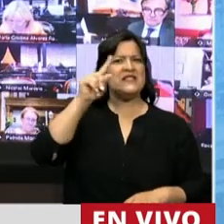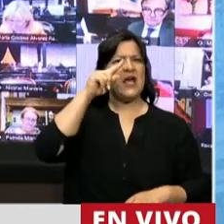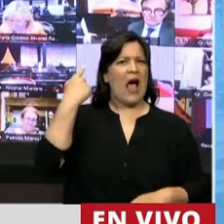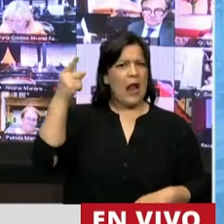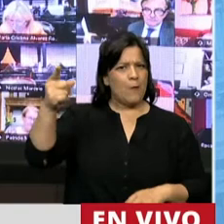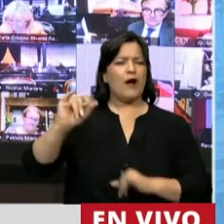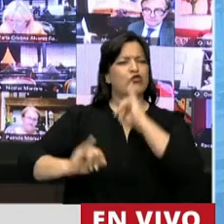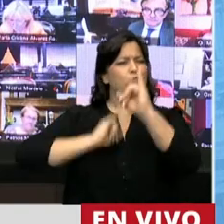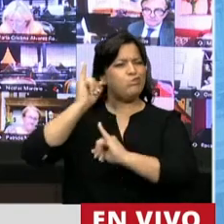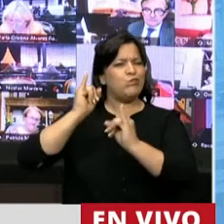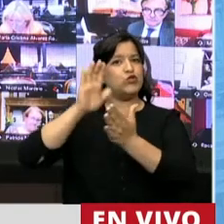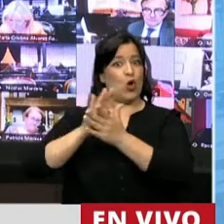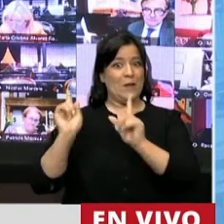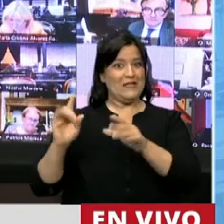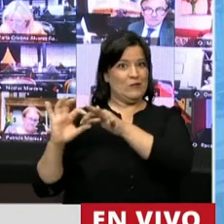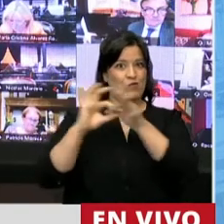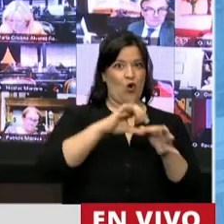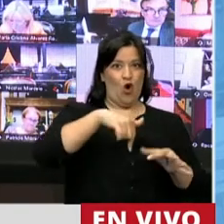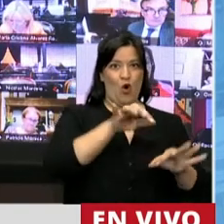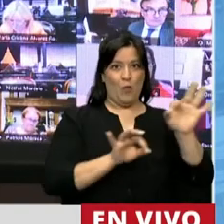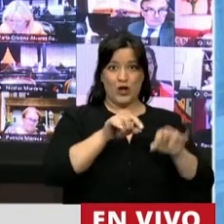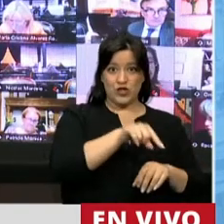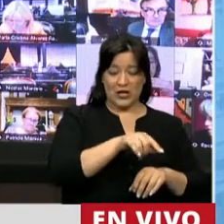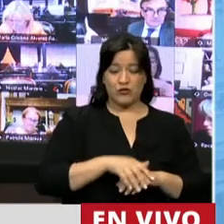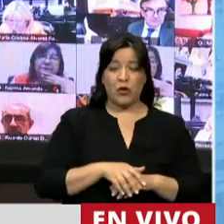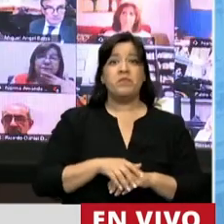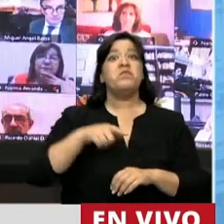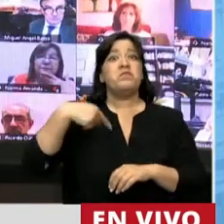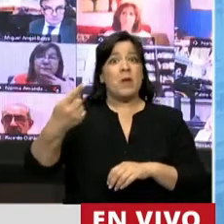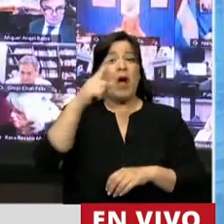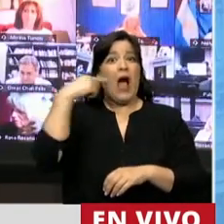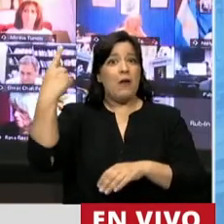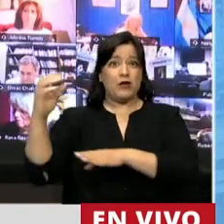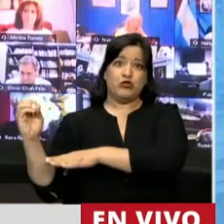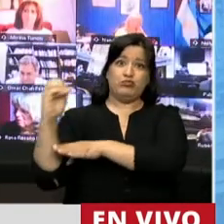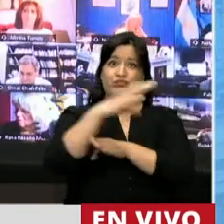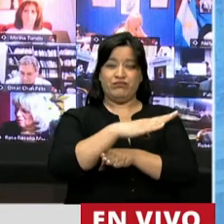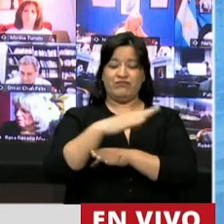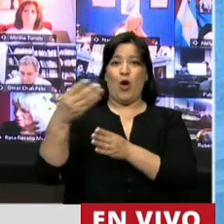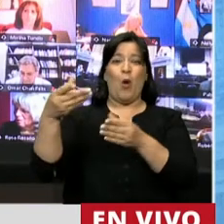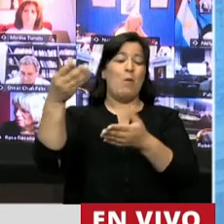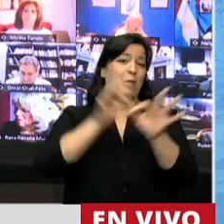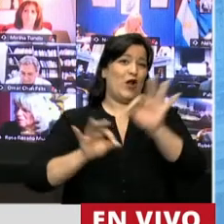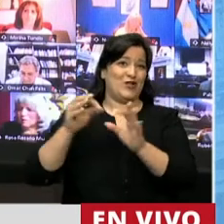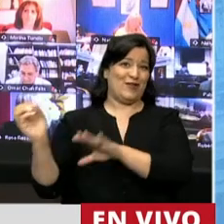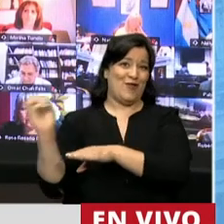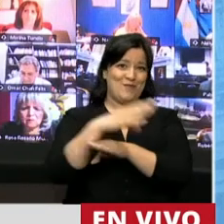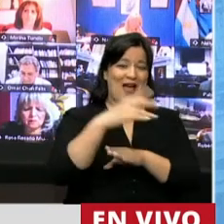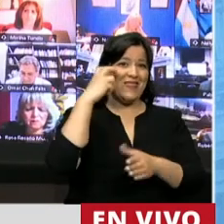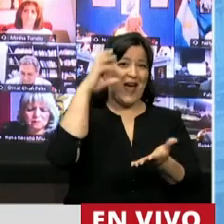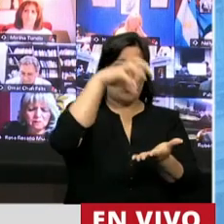a este proyecto. Y, bueno, inmediatamente lo envió al Congreso. Y, bueno, una de las cosas